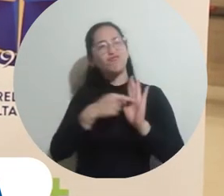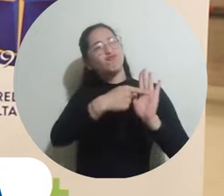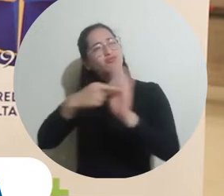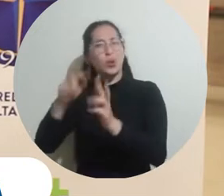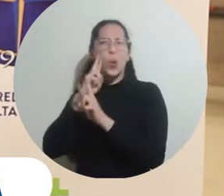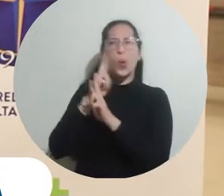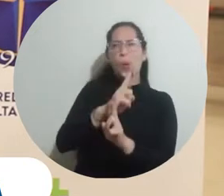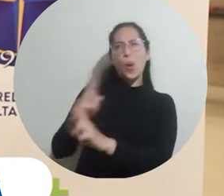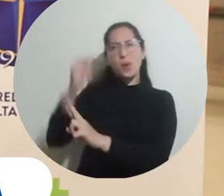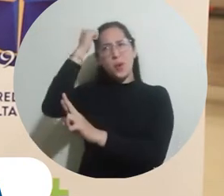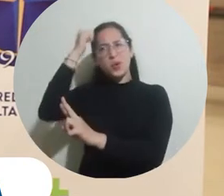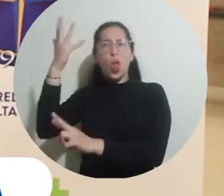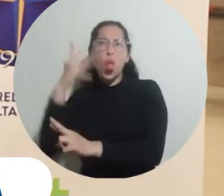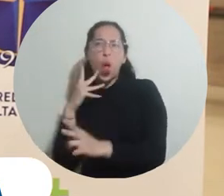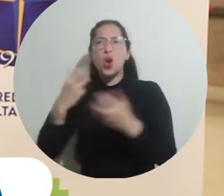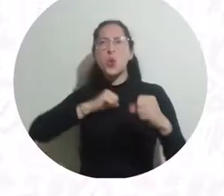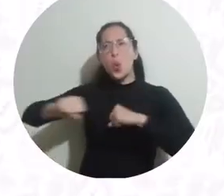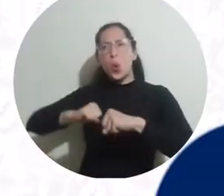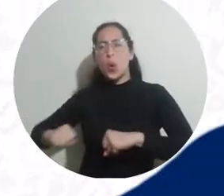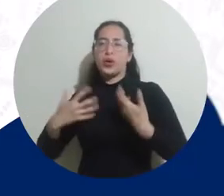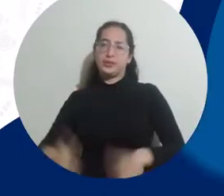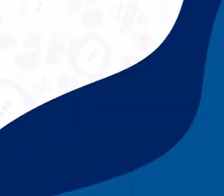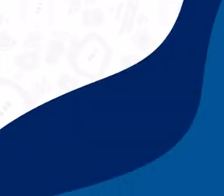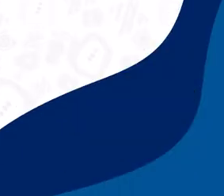la increíble labor que realizan los maestros cada día.